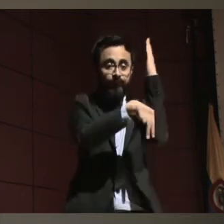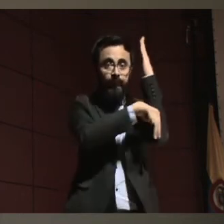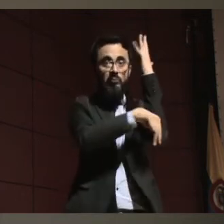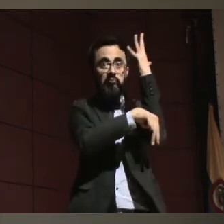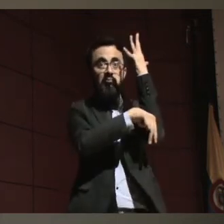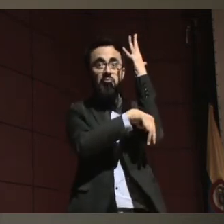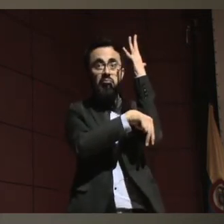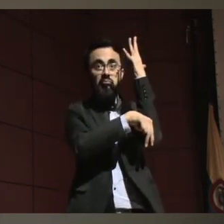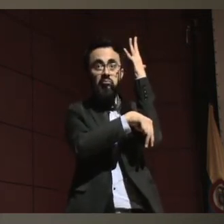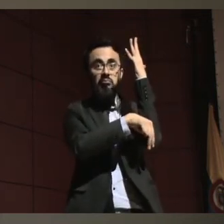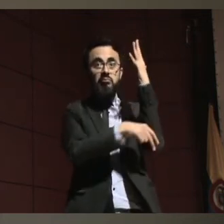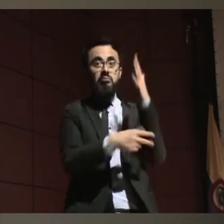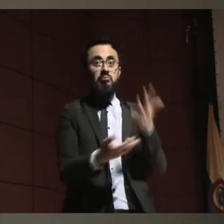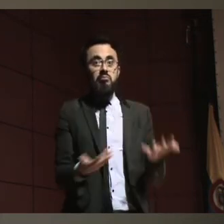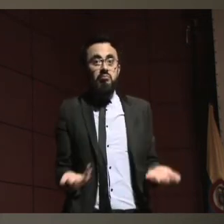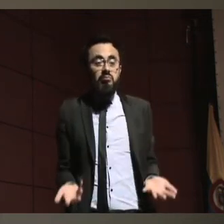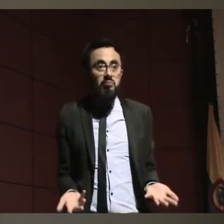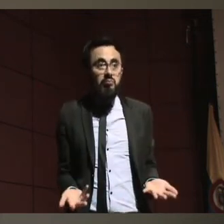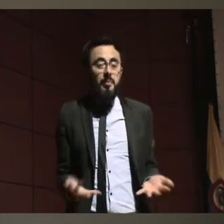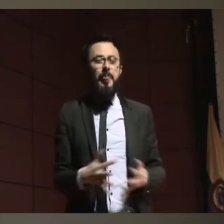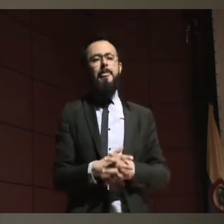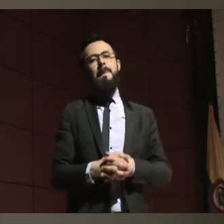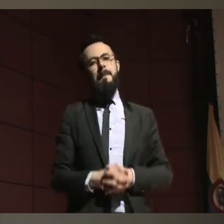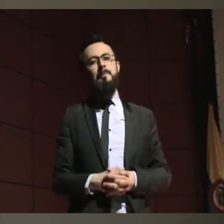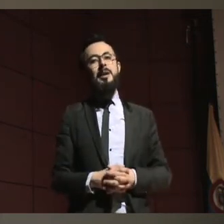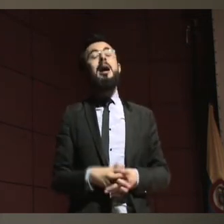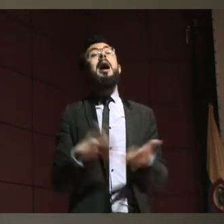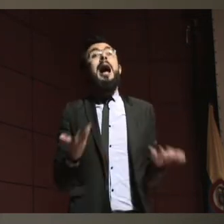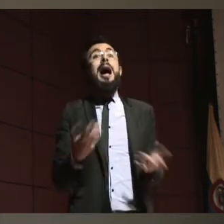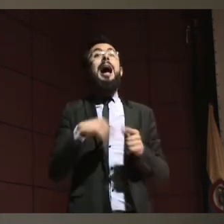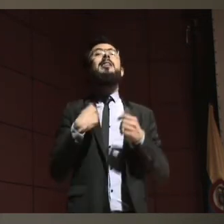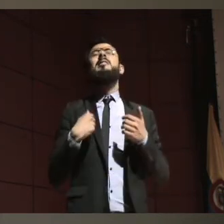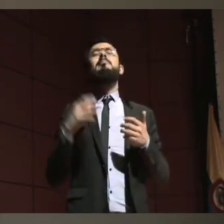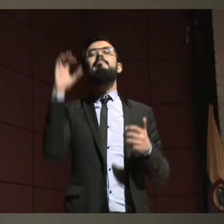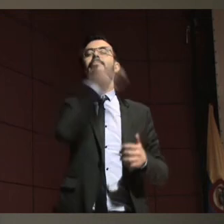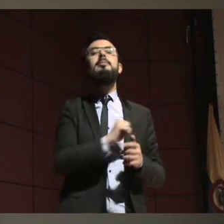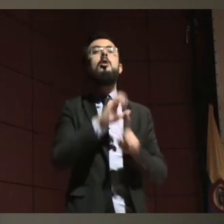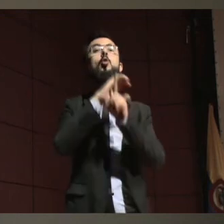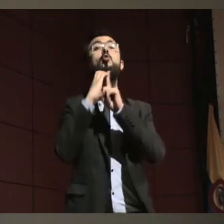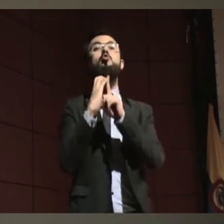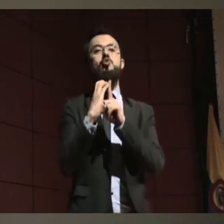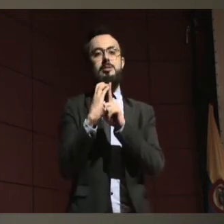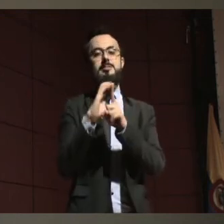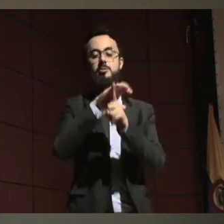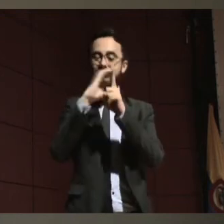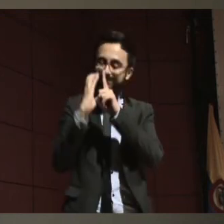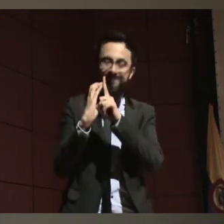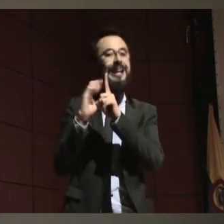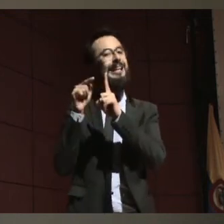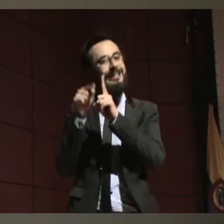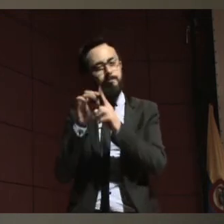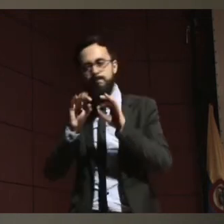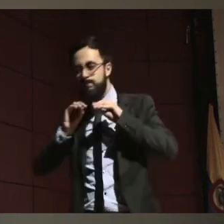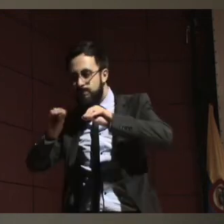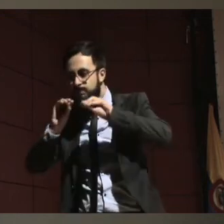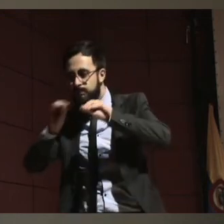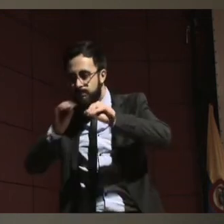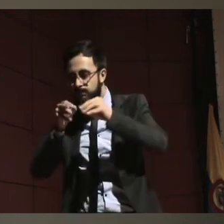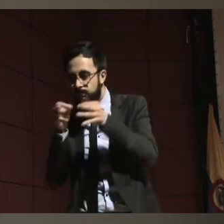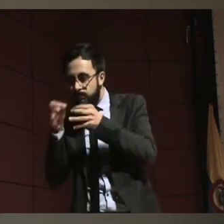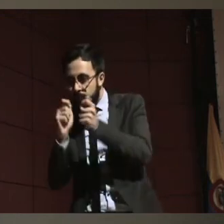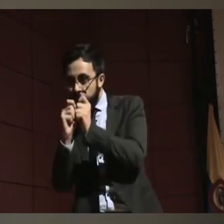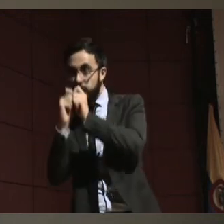pensando en el tema de discapacidad no tiene que ver con esto, tiene que ver. Y finalmente,